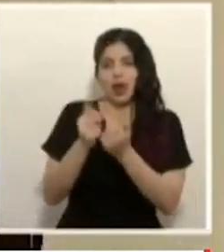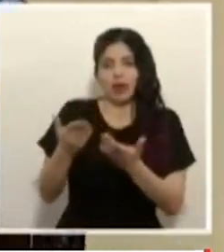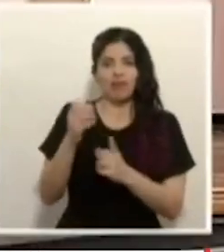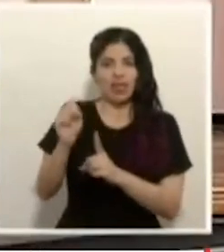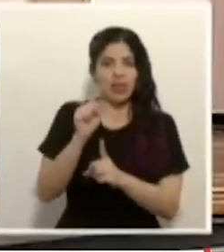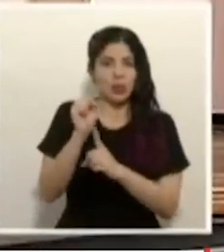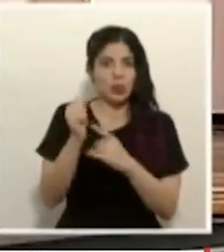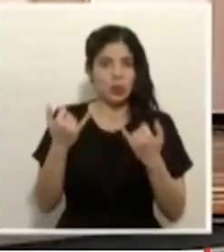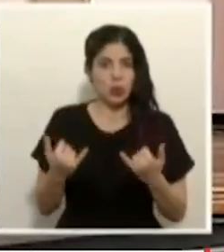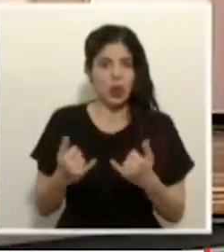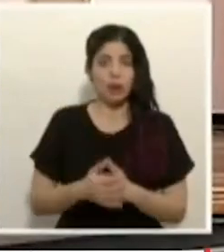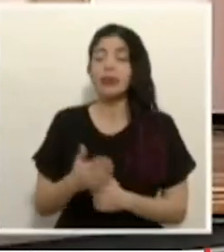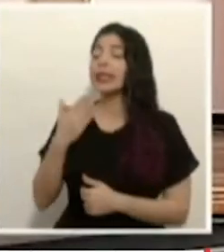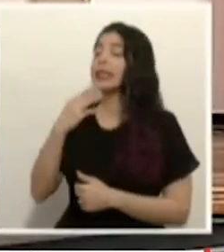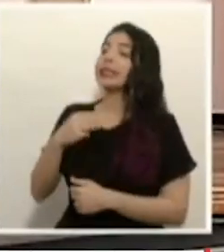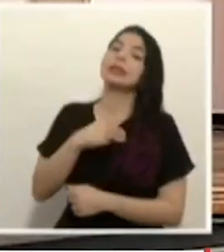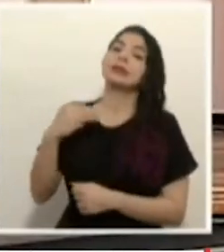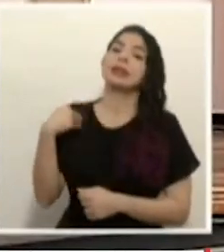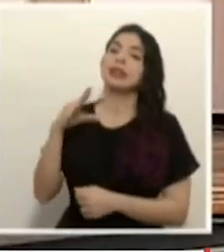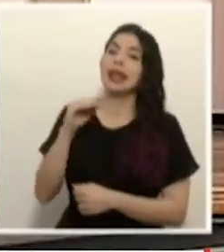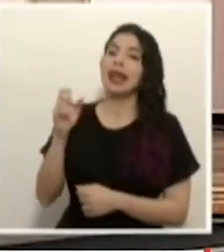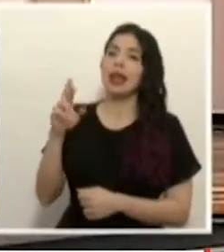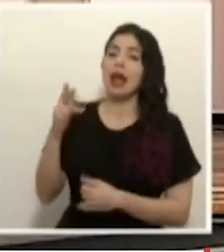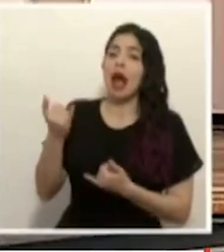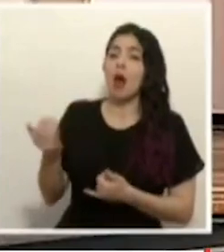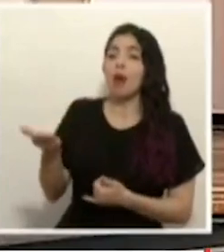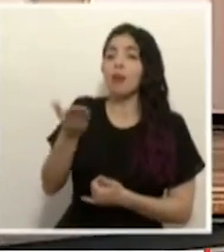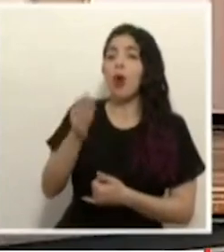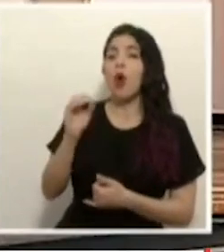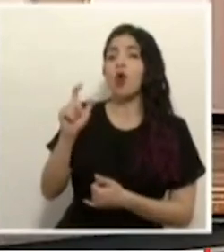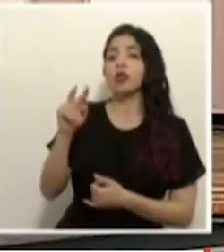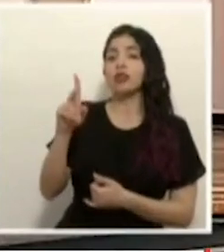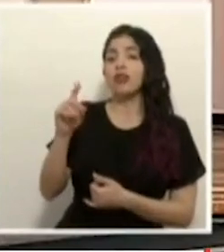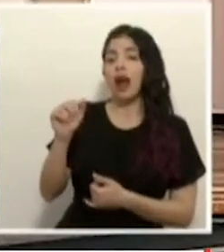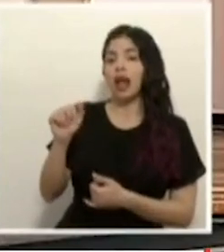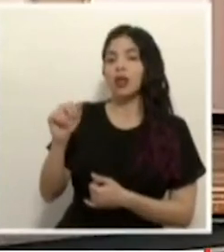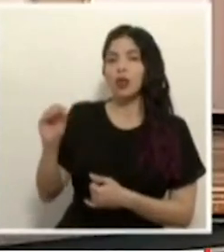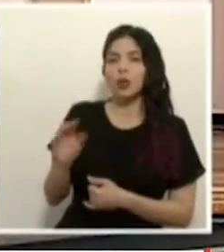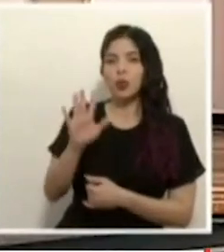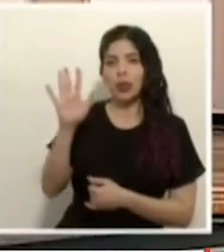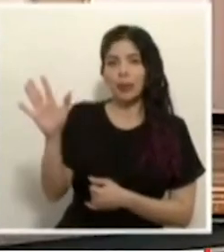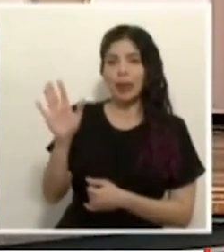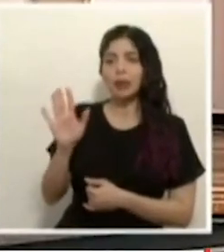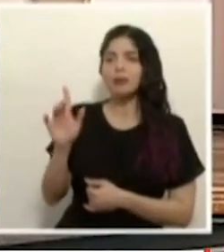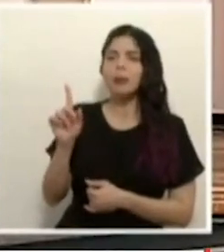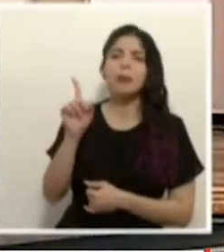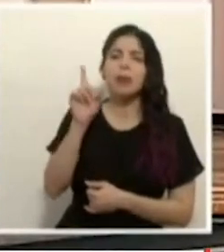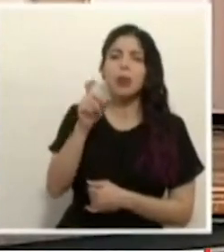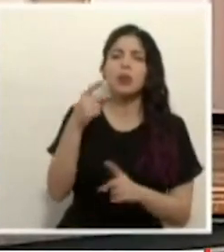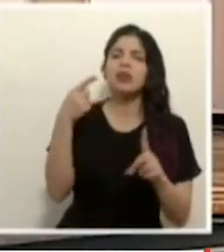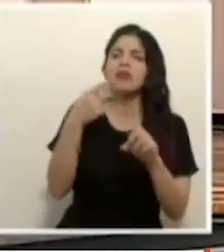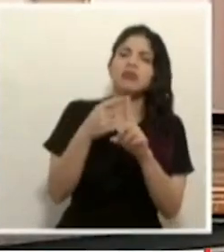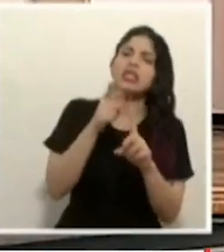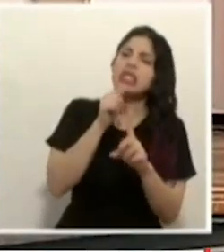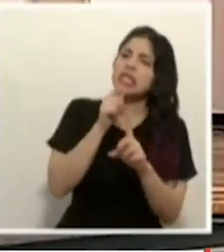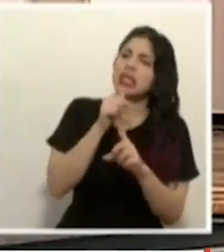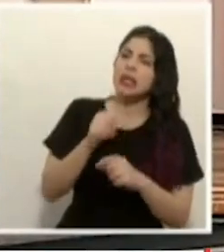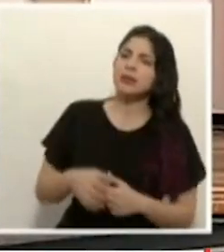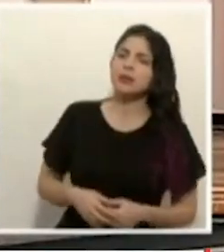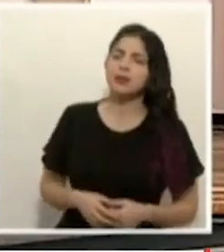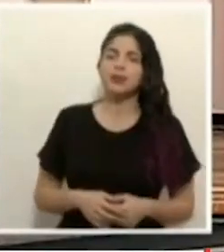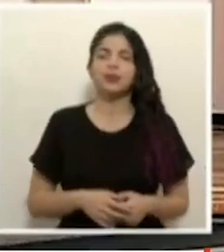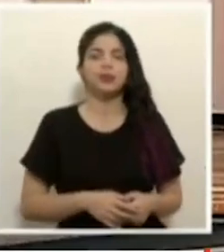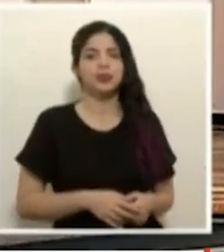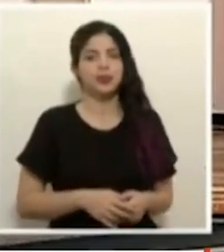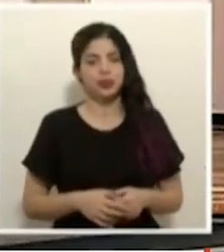ministro y a don Edgar Osvaldo Alvarado de Multimedios Telediario su consulta nos indica hacia quien va dirigido